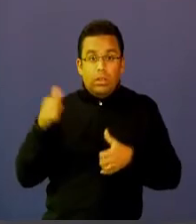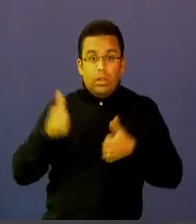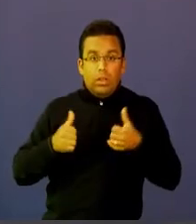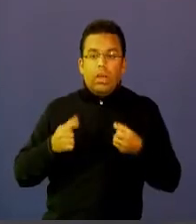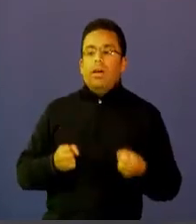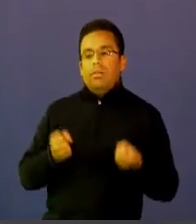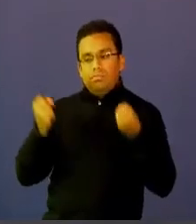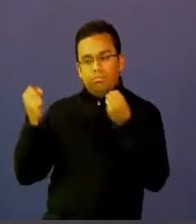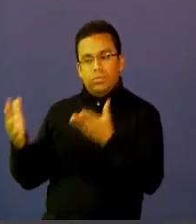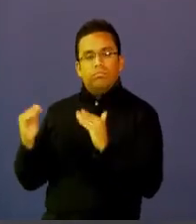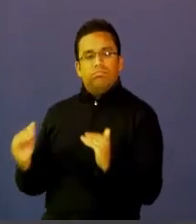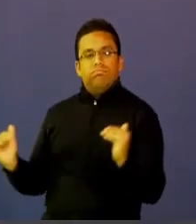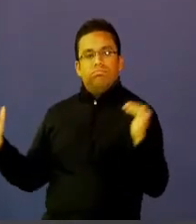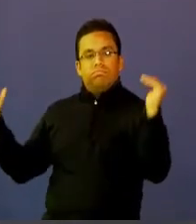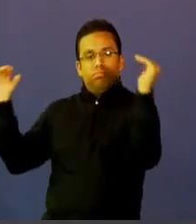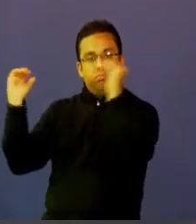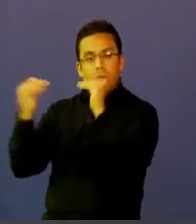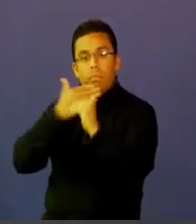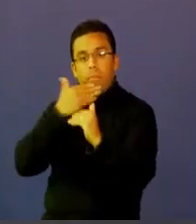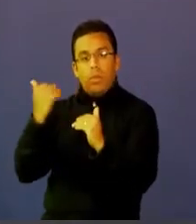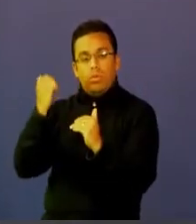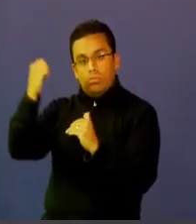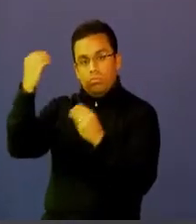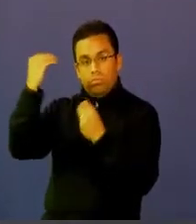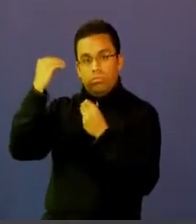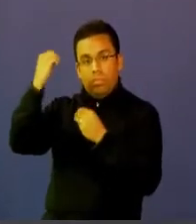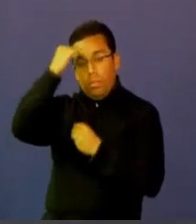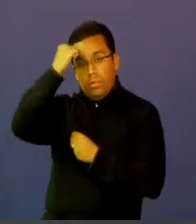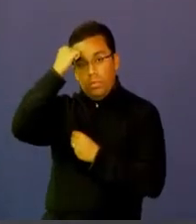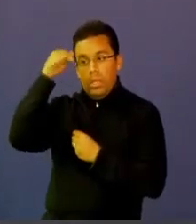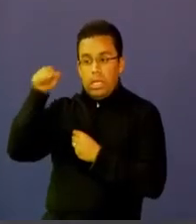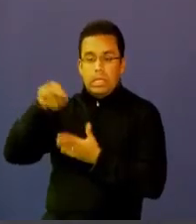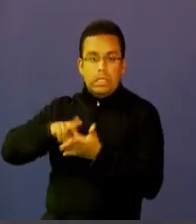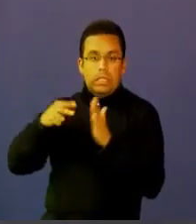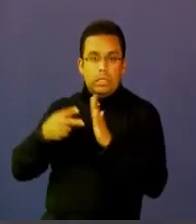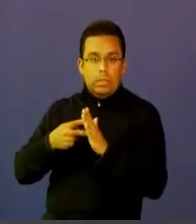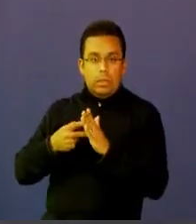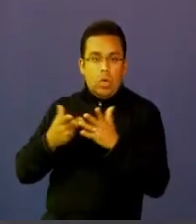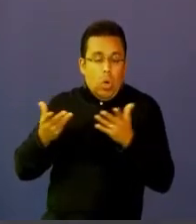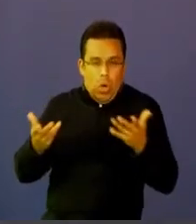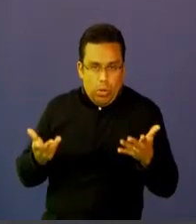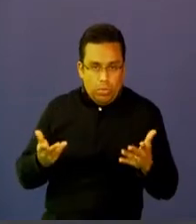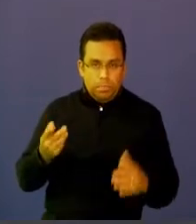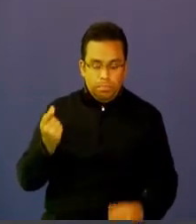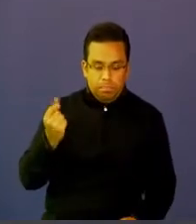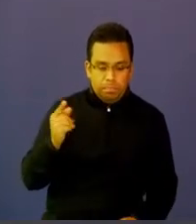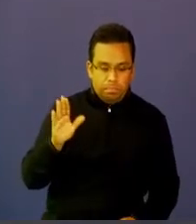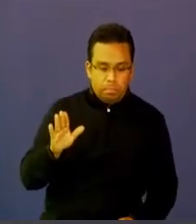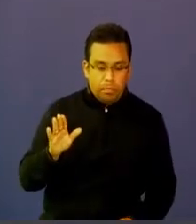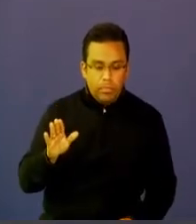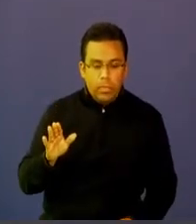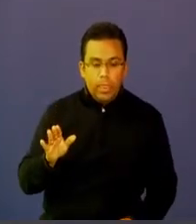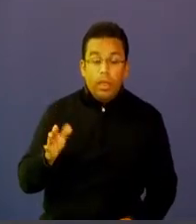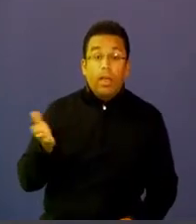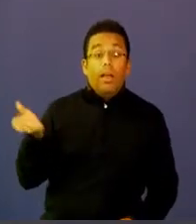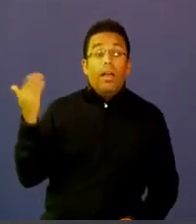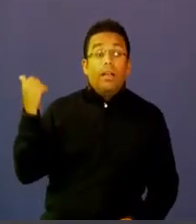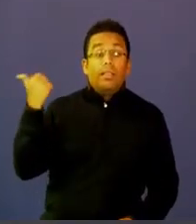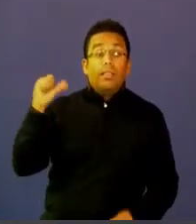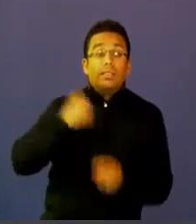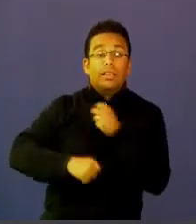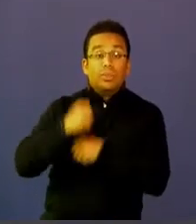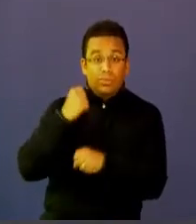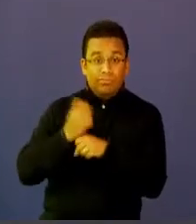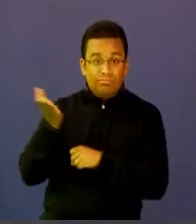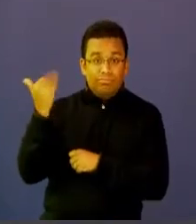competencias de nuestros docentes, esto se vuelve un reto ya para la formación inicial. Me explico. Hace unos 10 años pensábamos